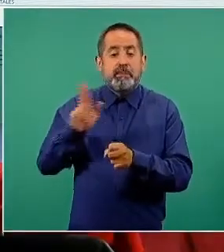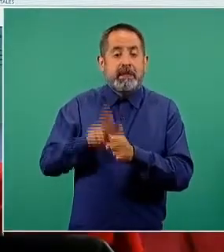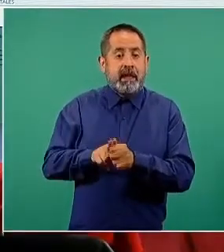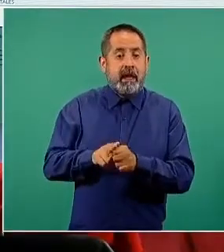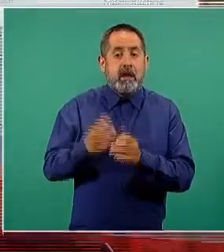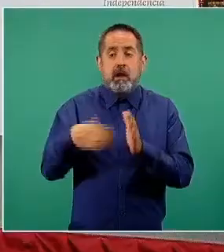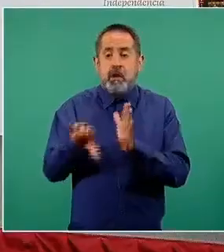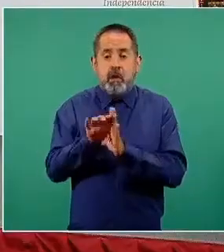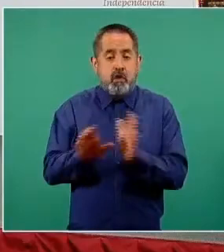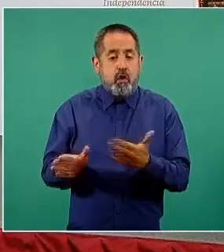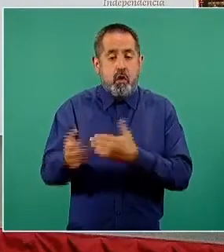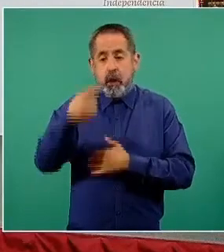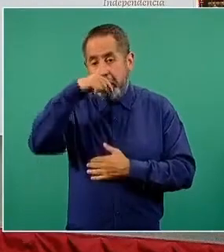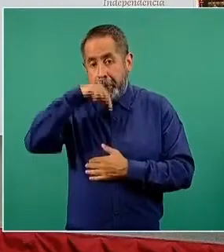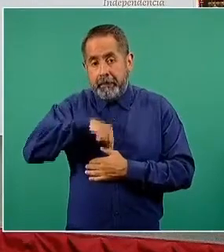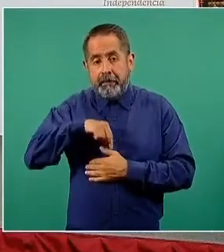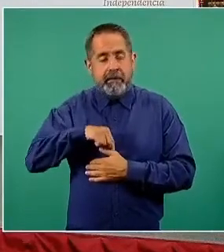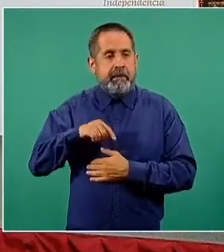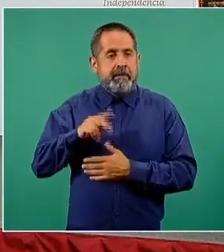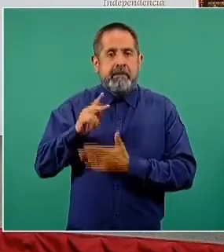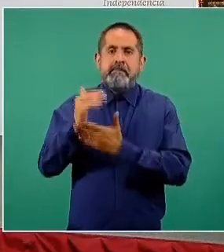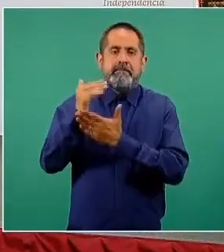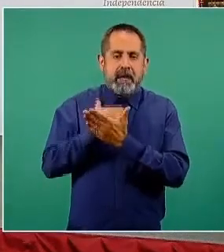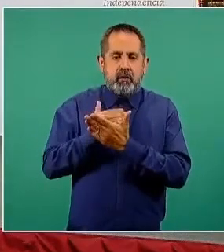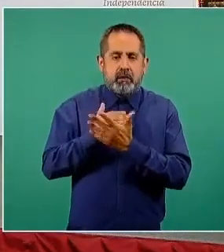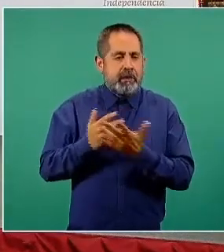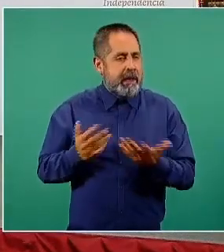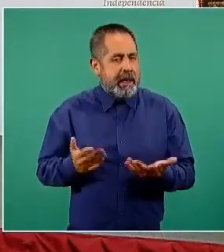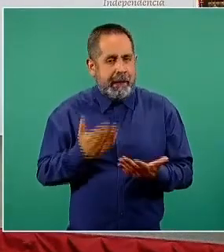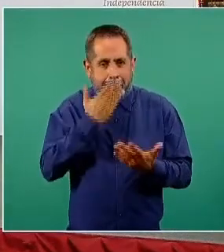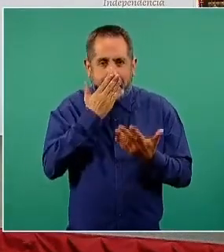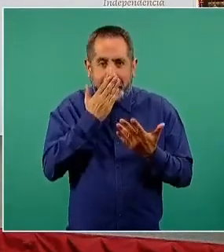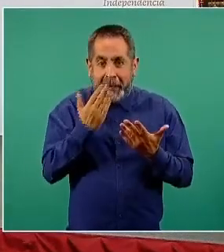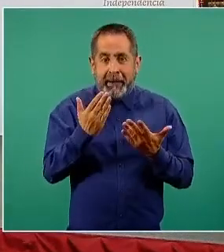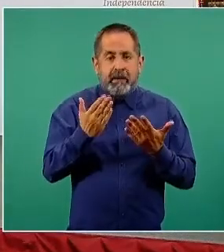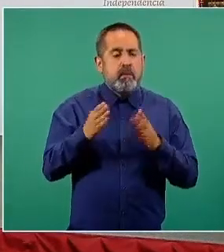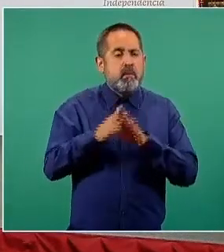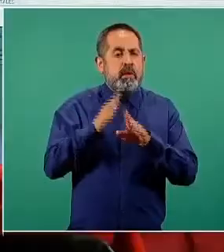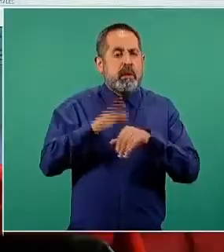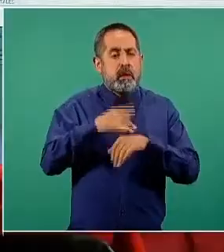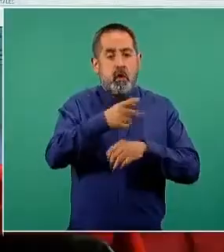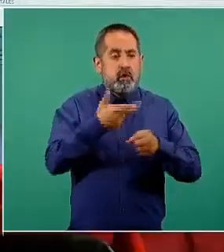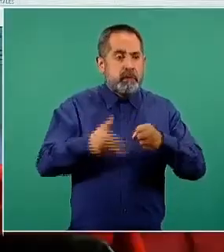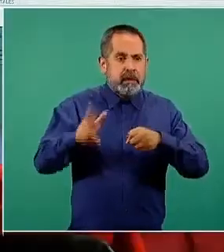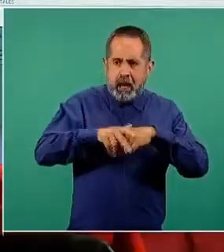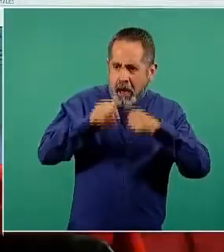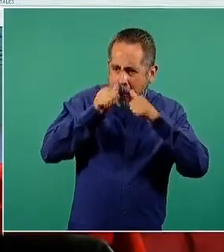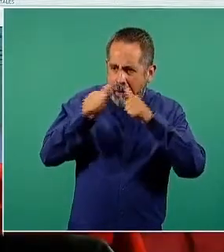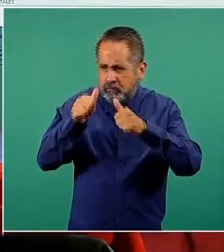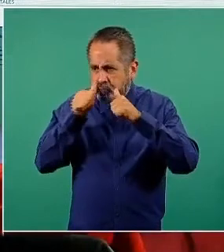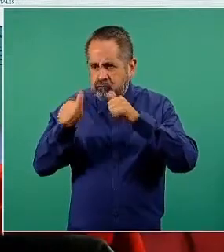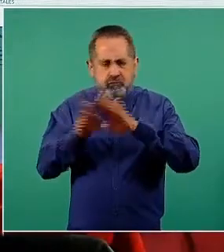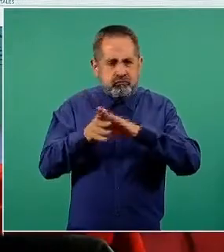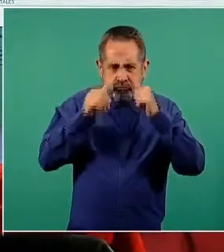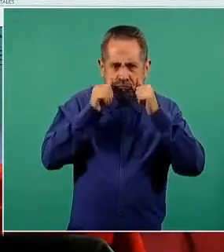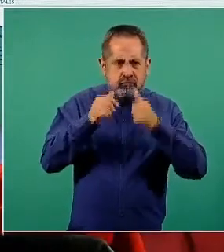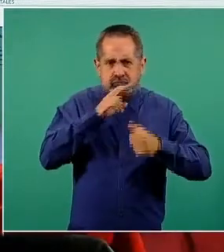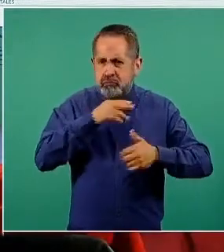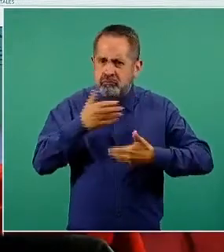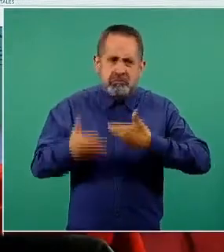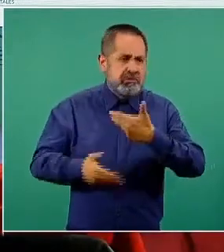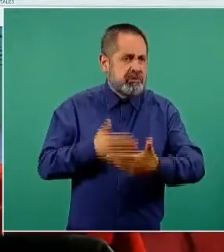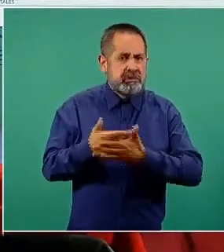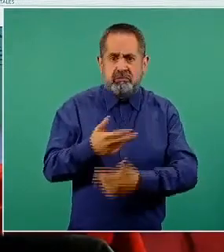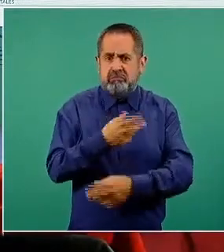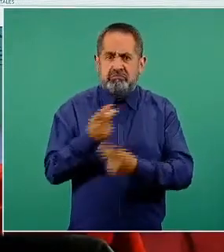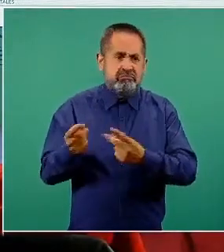lo que vemos es una gran capacidad actual de respuesta que se tiene en las unidades hospitalarias, porque tenemos gran disponibilidad